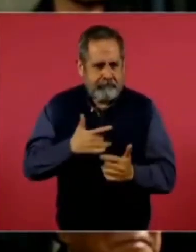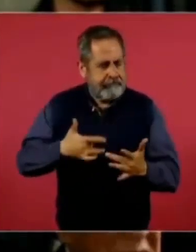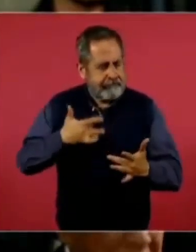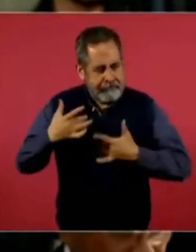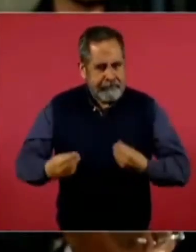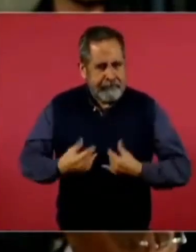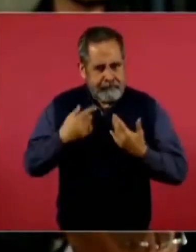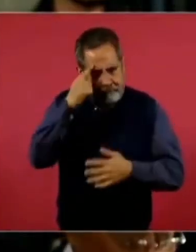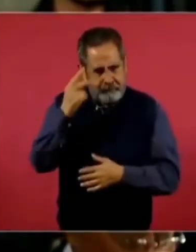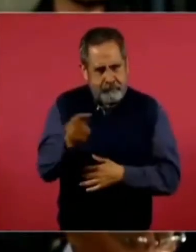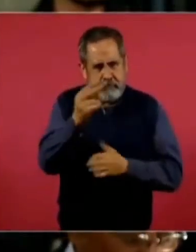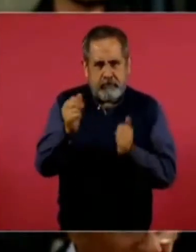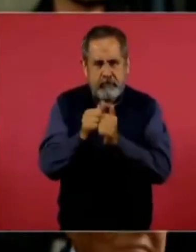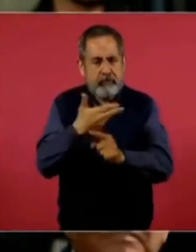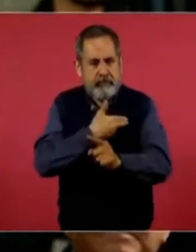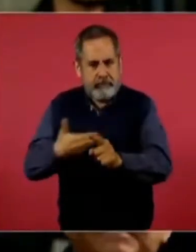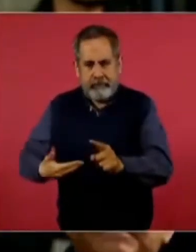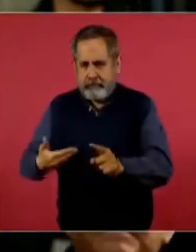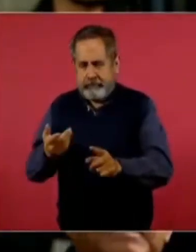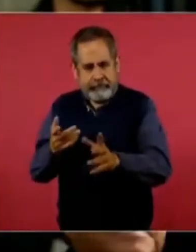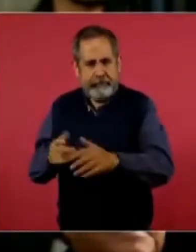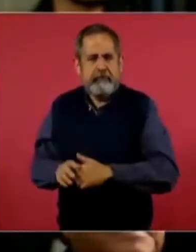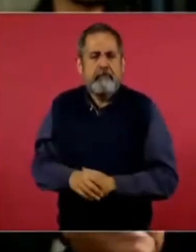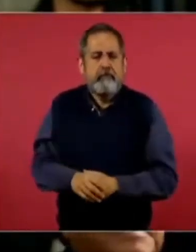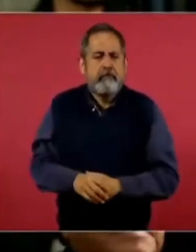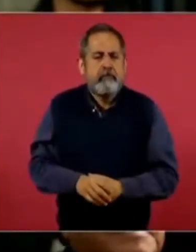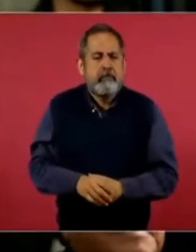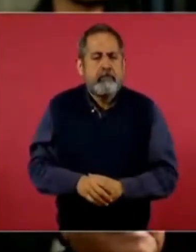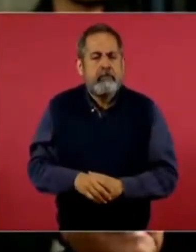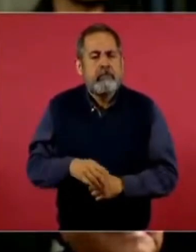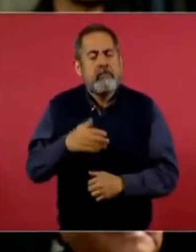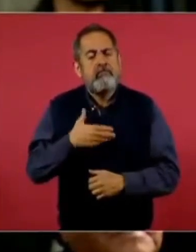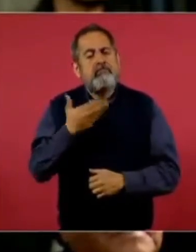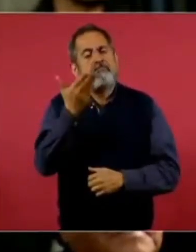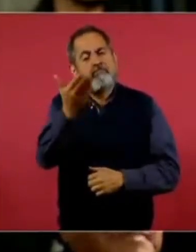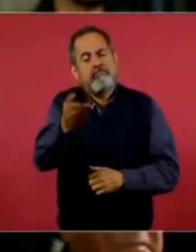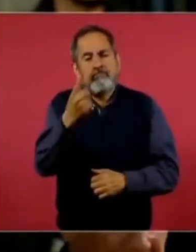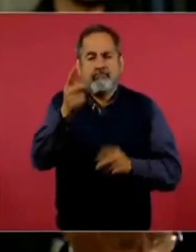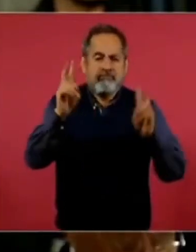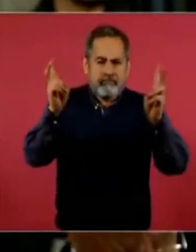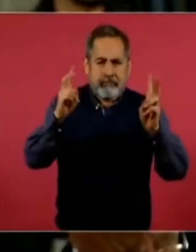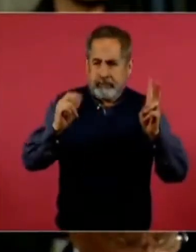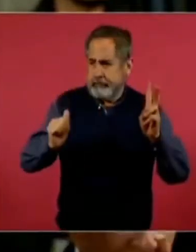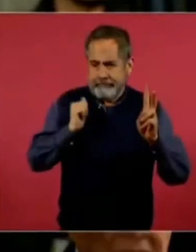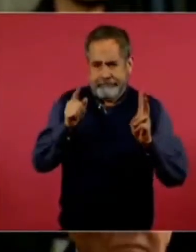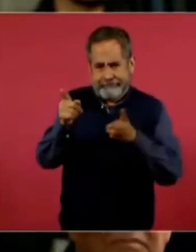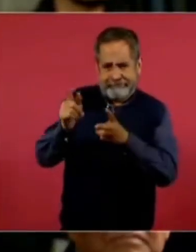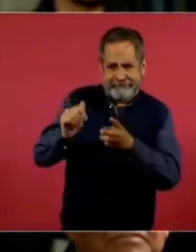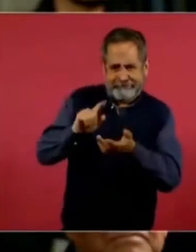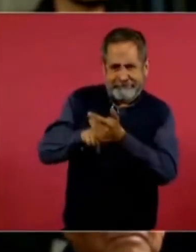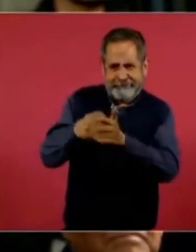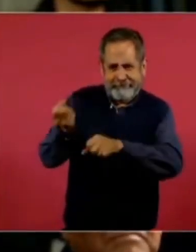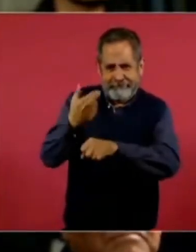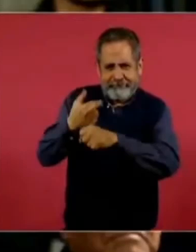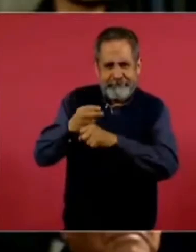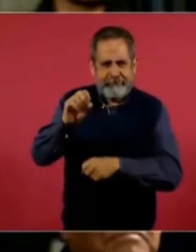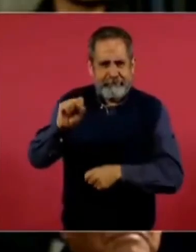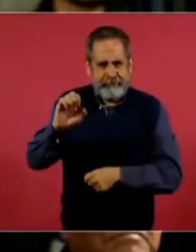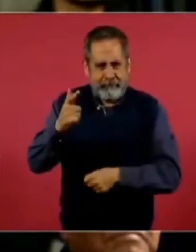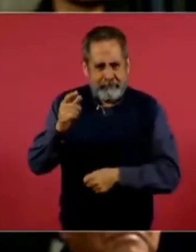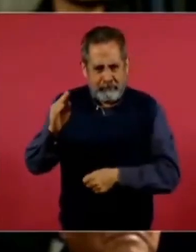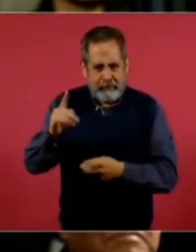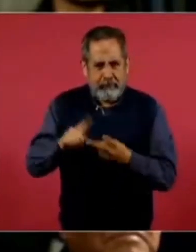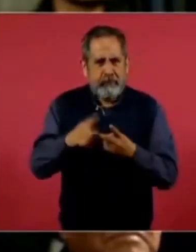a usted con la presidenta electa. Le quiero poner un tema sobre la mesa y quiero aprovechar que están aquí tanto la Secretaría de Gobernación como el